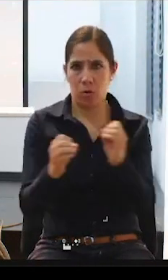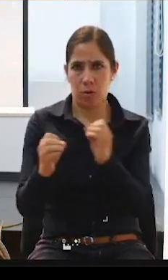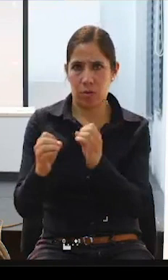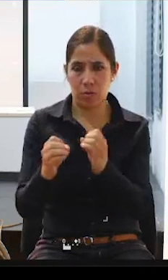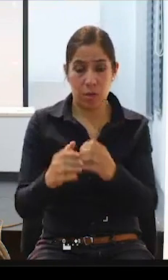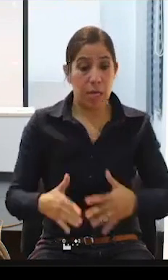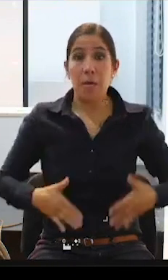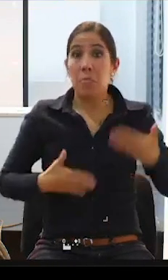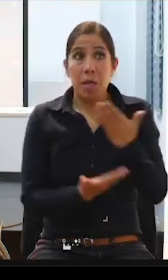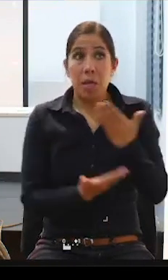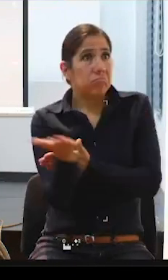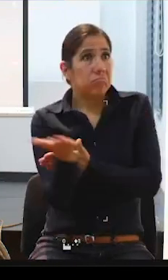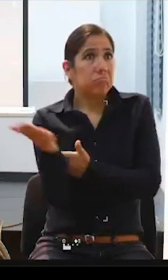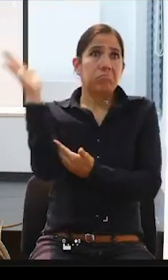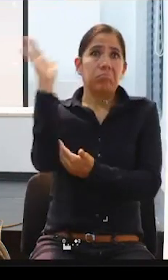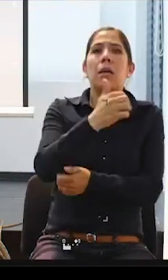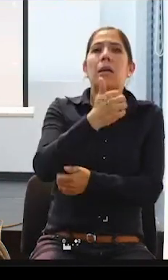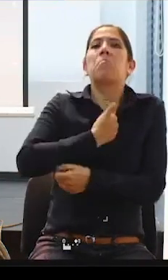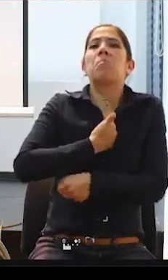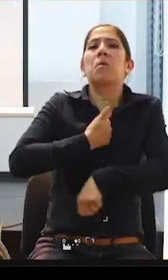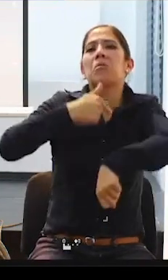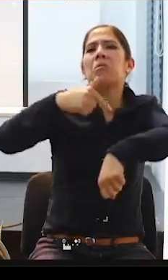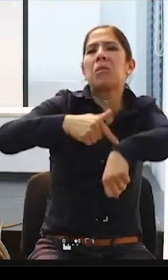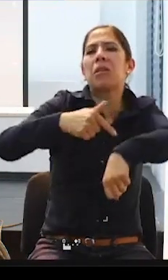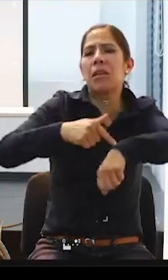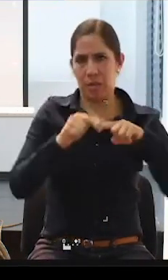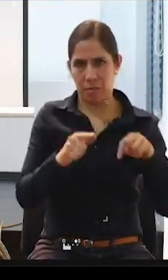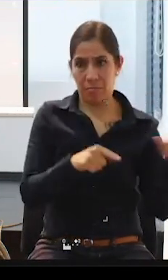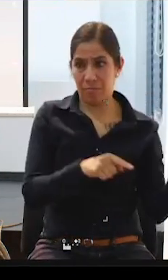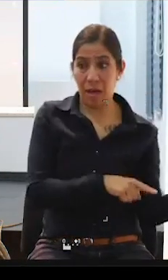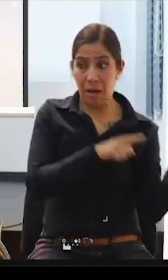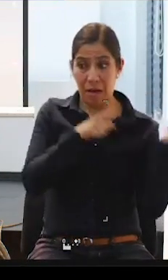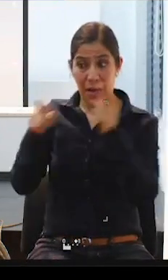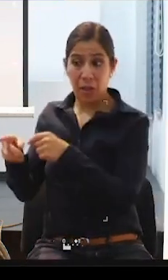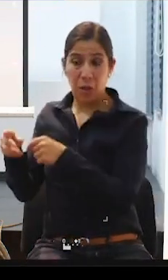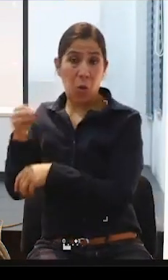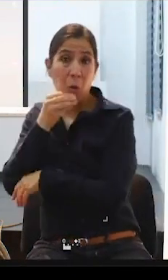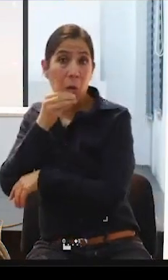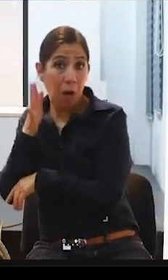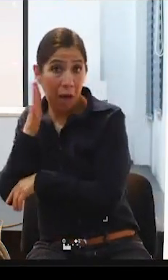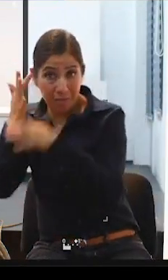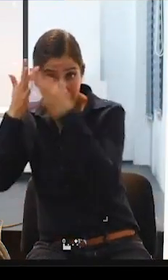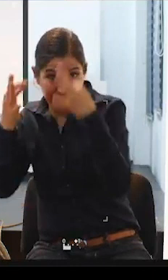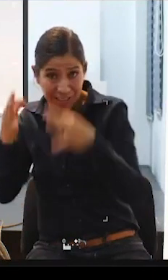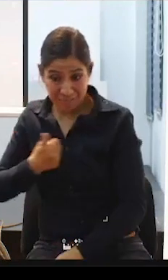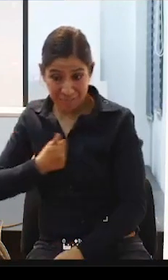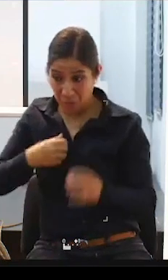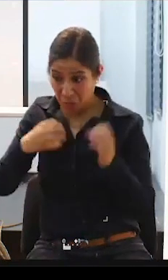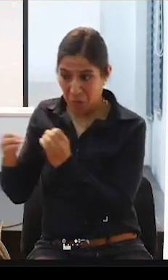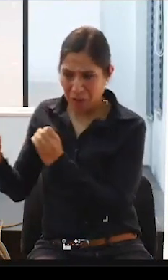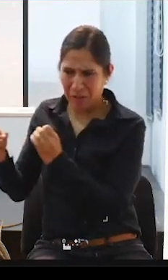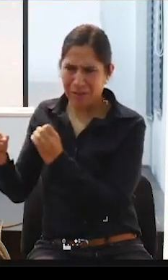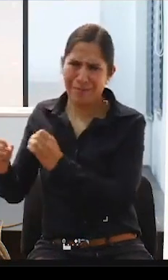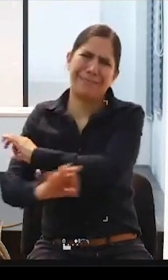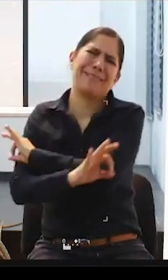una residencia tú no organizas ni pinchas ni cortas nada. Nada. Nada.